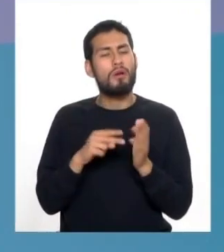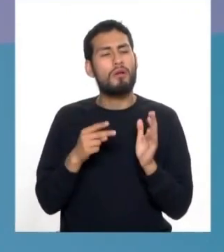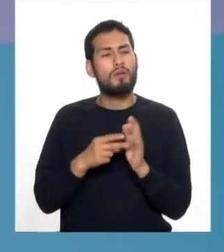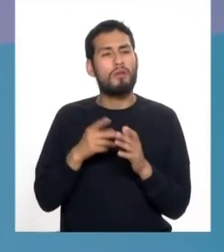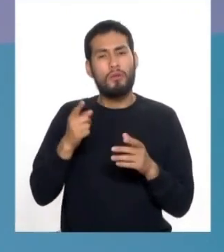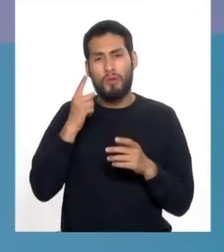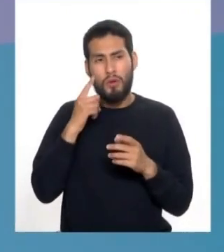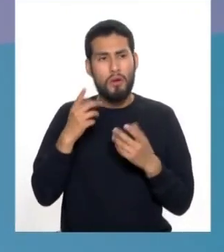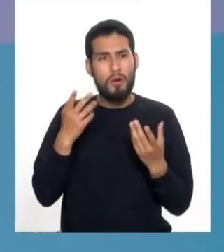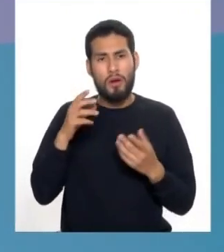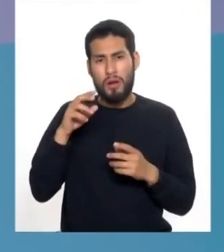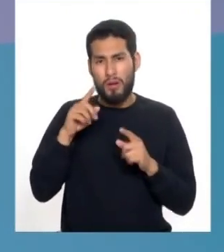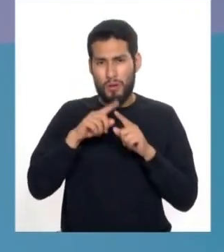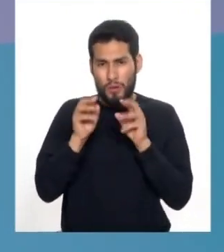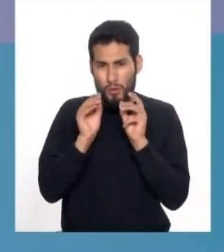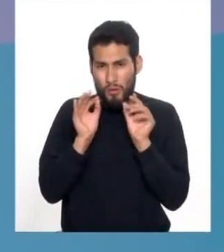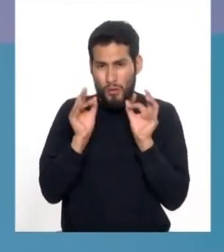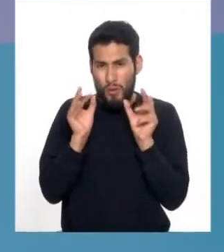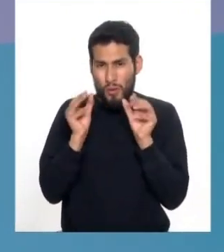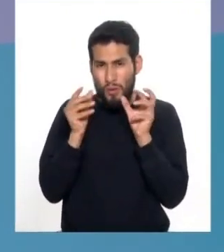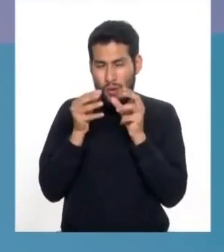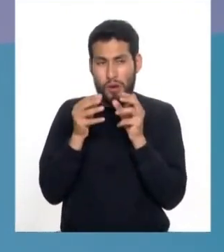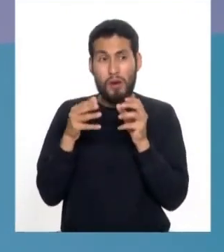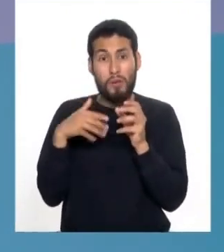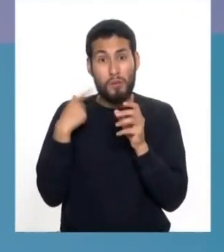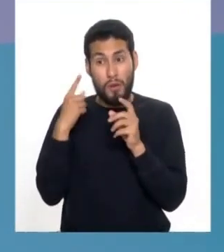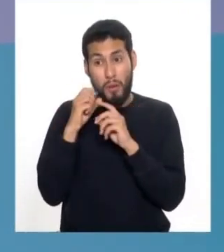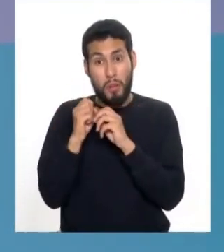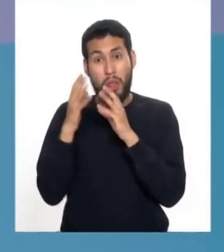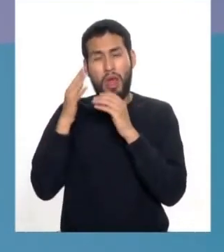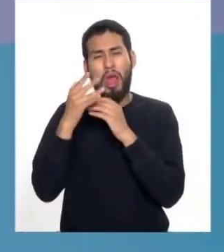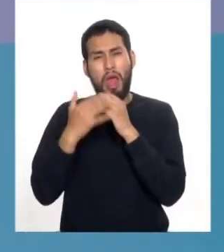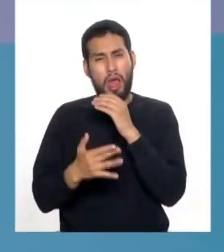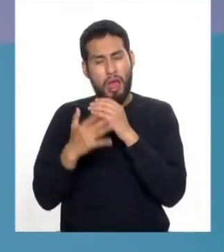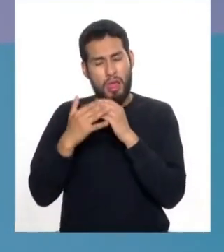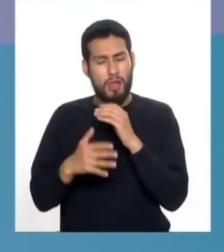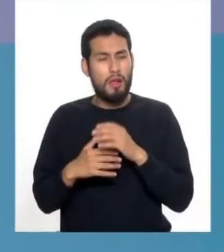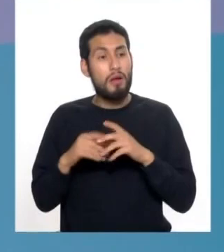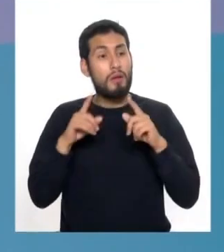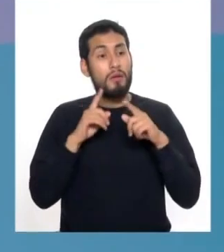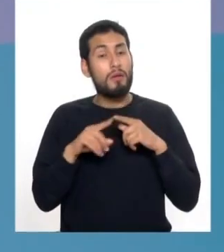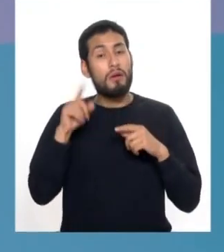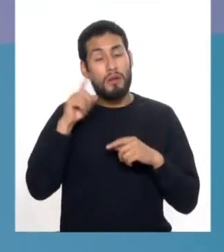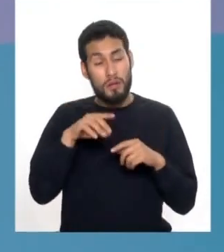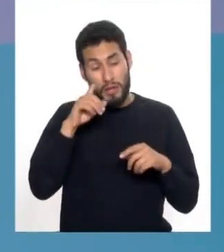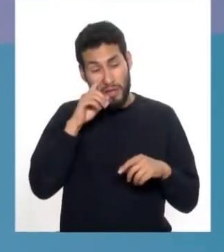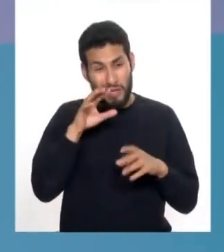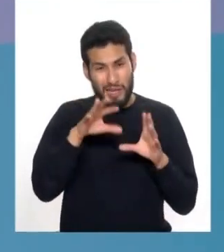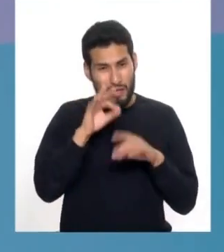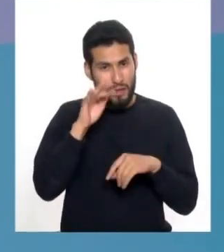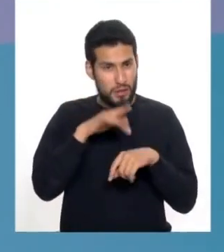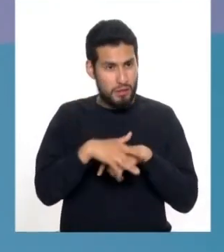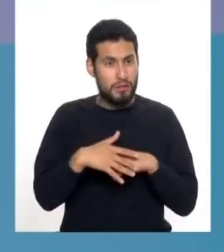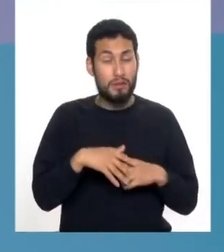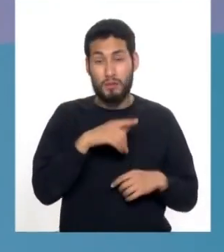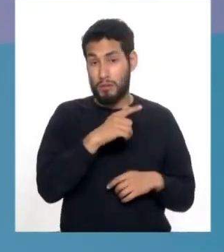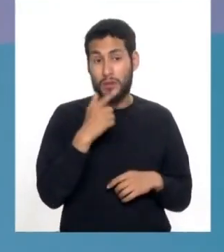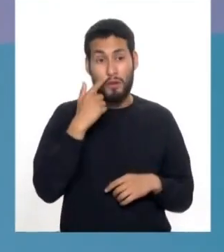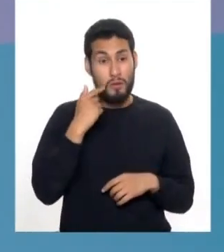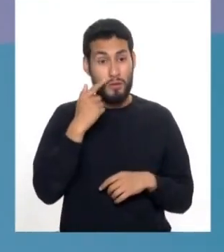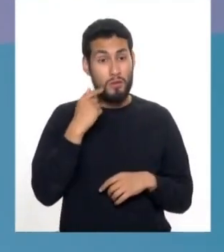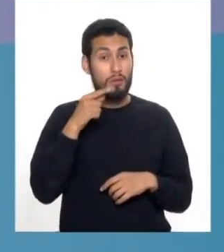proliferación de vasos que en algún momento puede reventar y sangrar lo importante es hacer una detección a tiempo lo que dice el señor